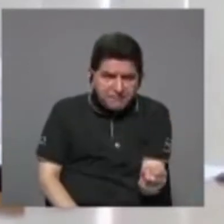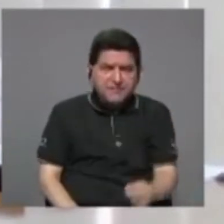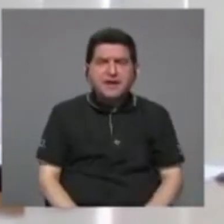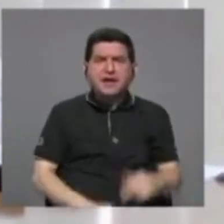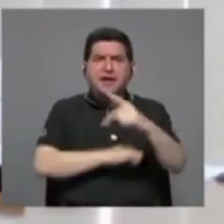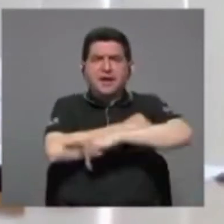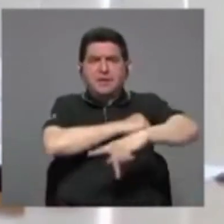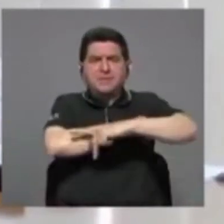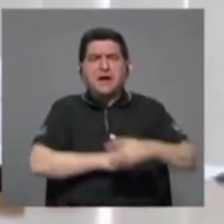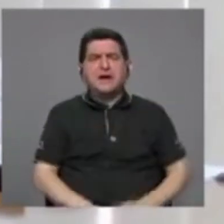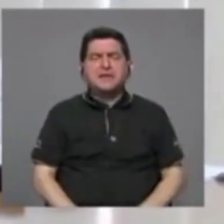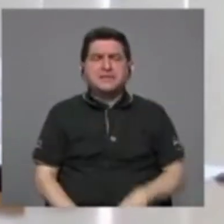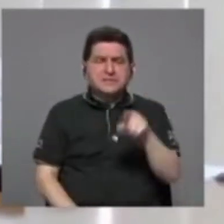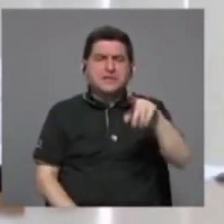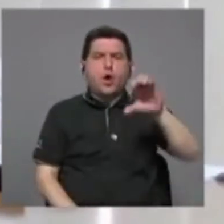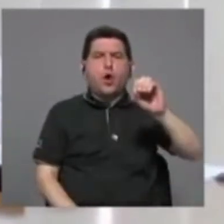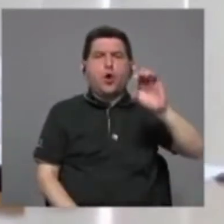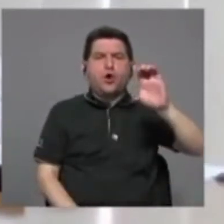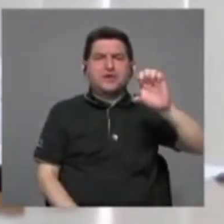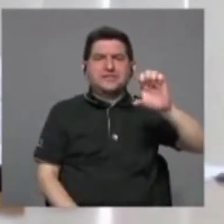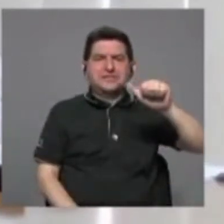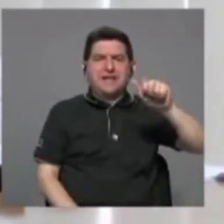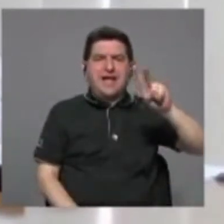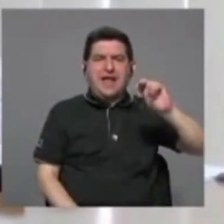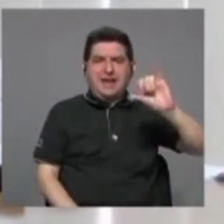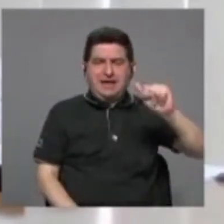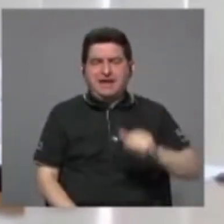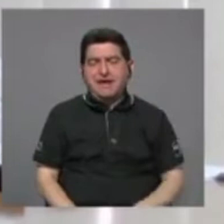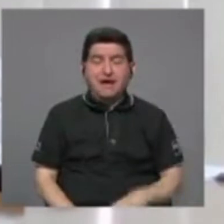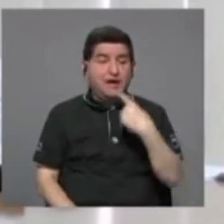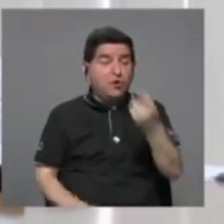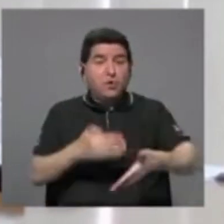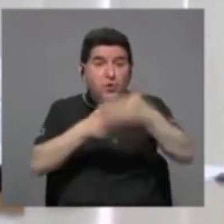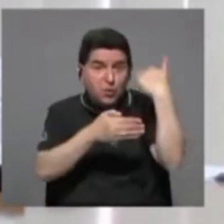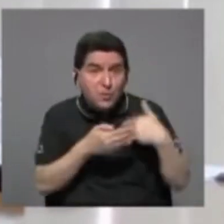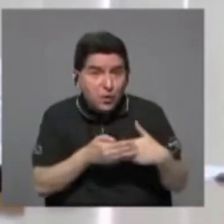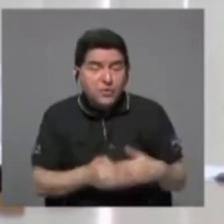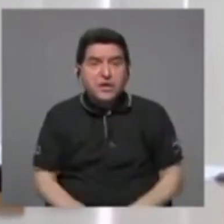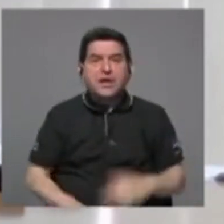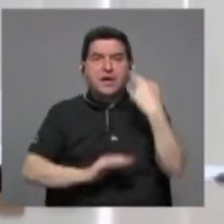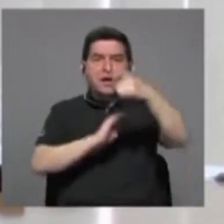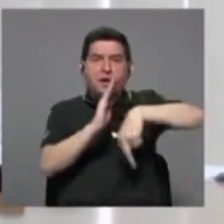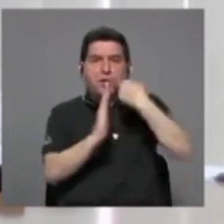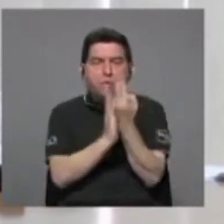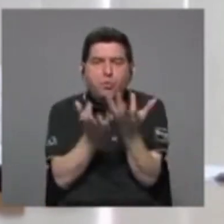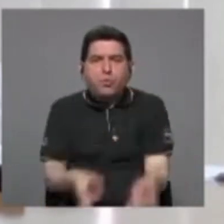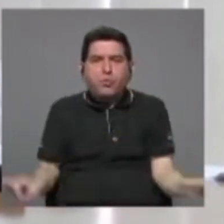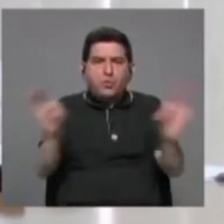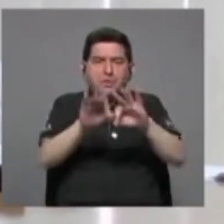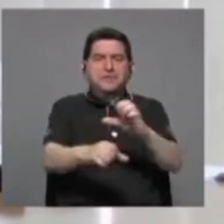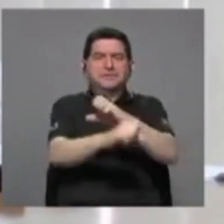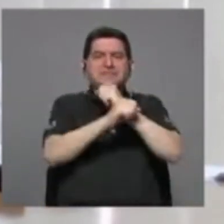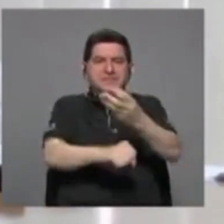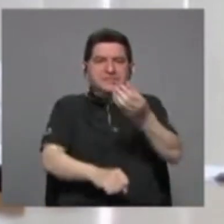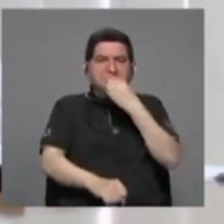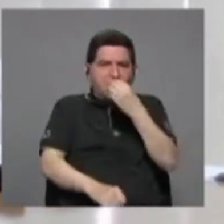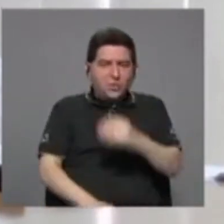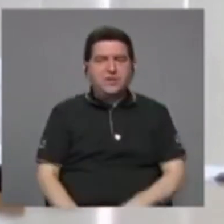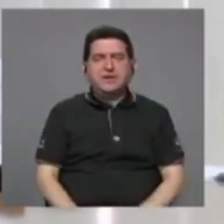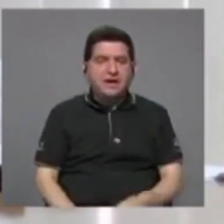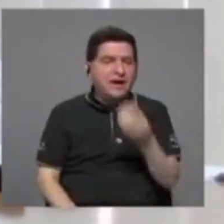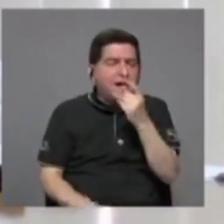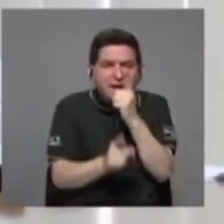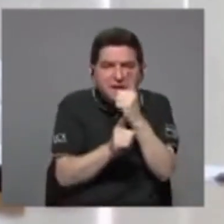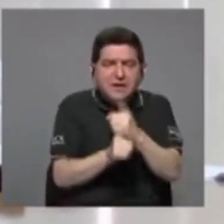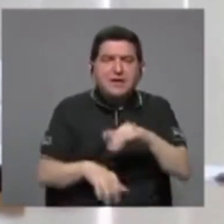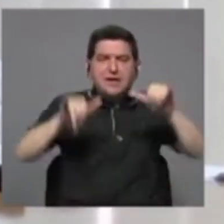Oceanía, porque el rol de nuestro continente, como dije antes, es vital para la seguridad alimentaria, nutricional y